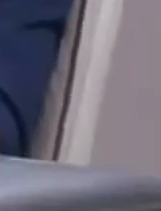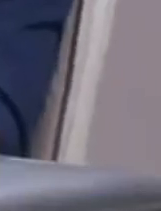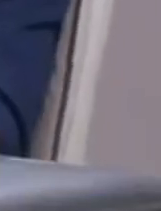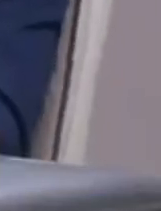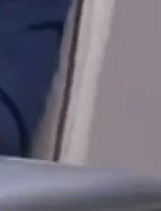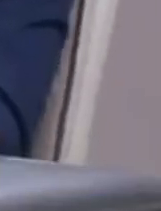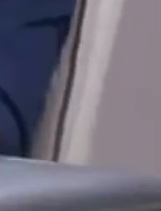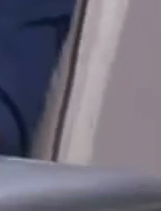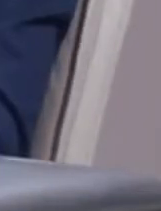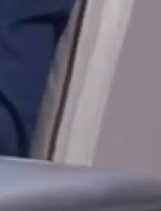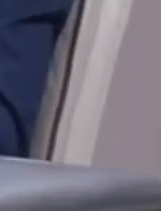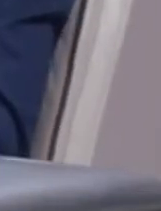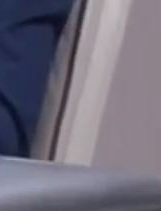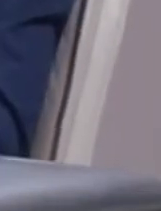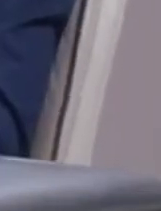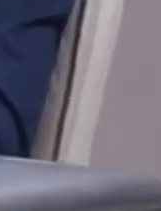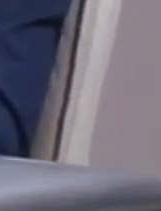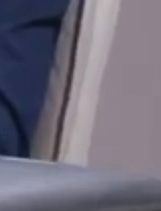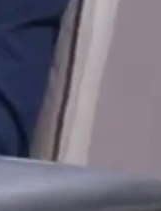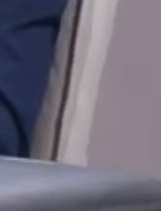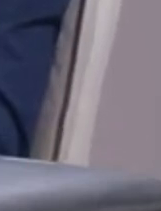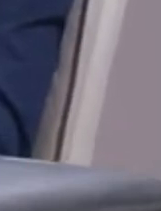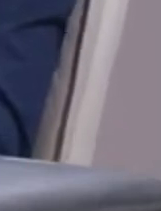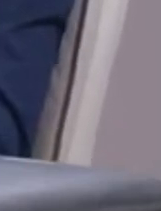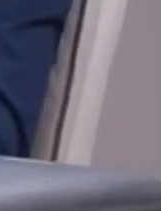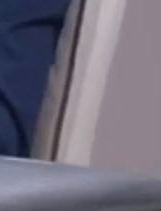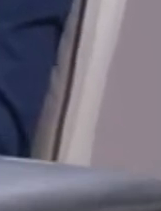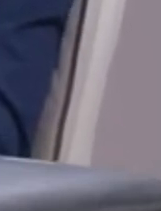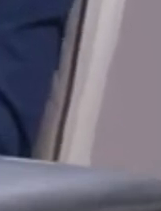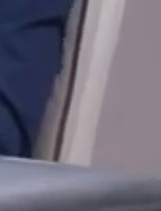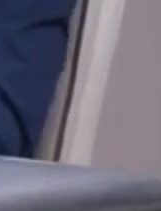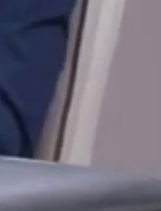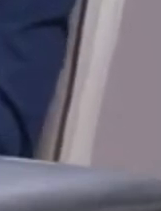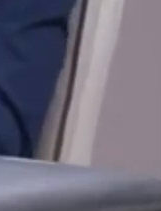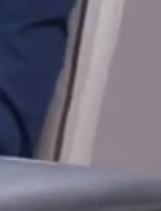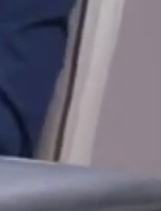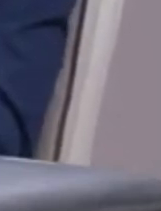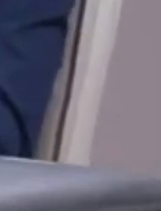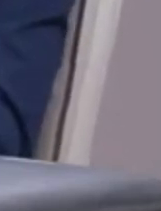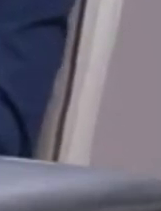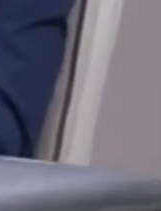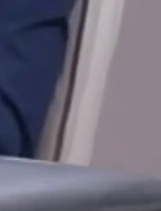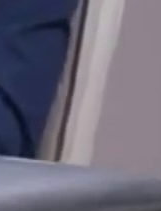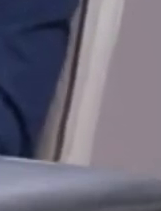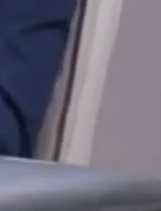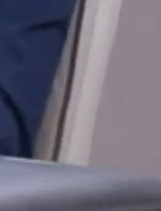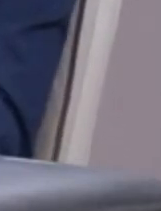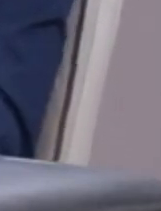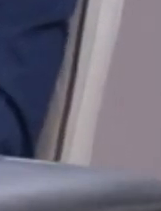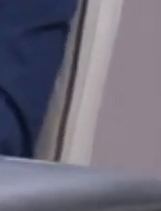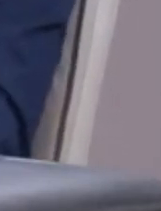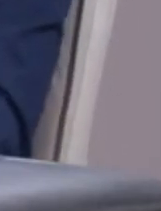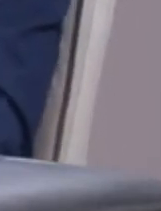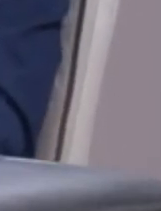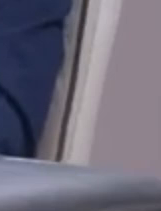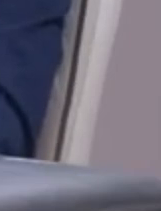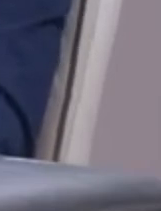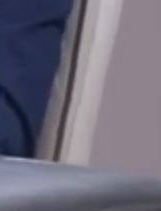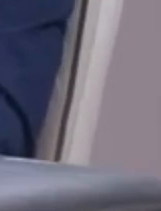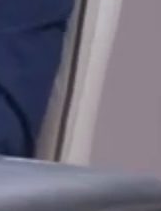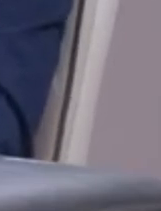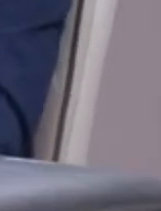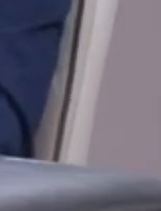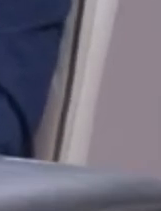por las autoridades de los gobiernos, los territorios, también va a haber un número de parques que van a tener una atención diferenciada con módulos de confitura